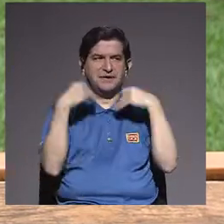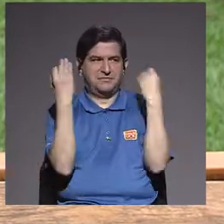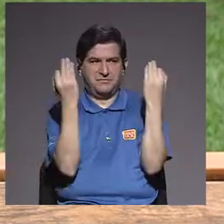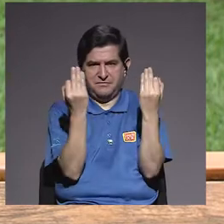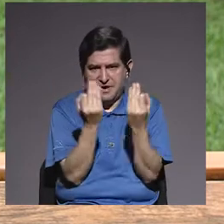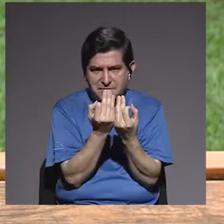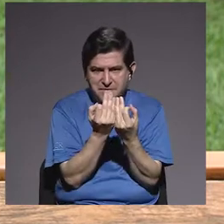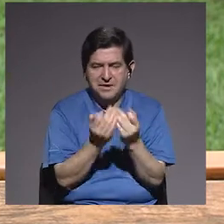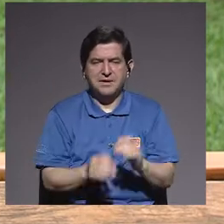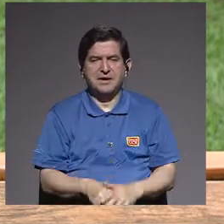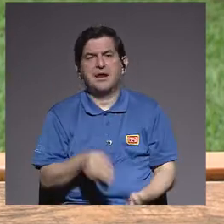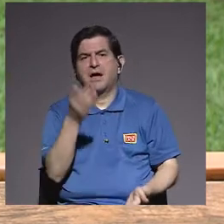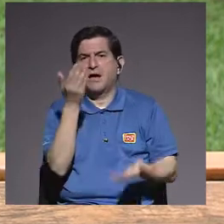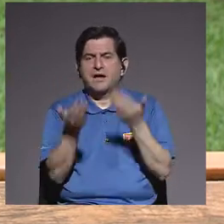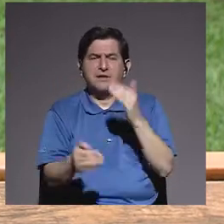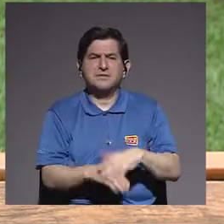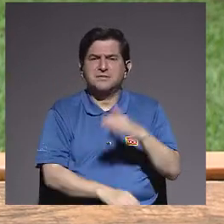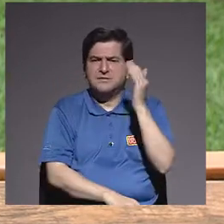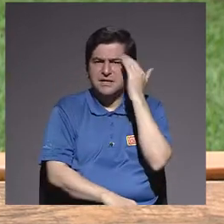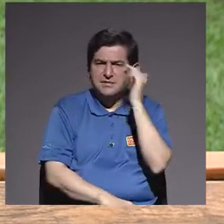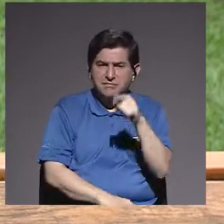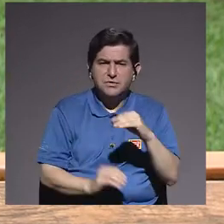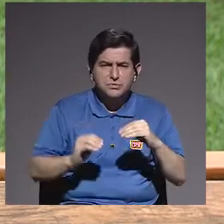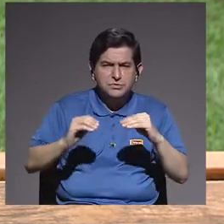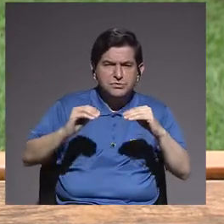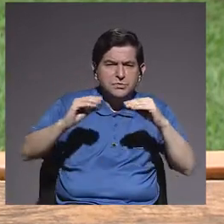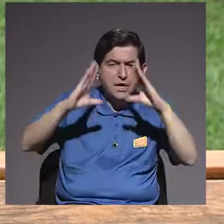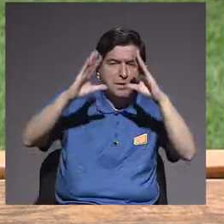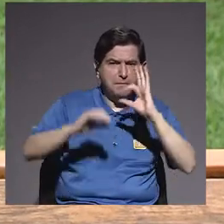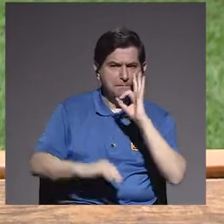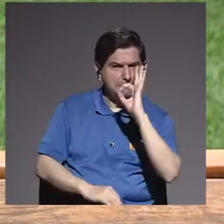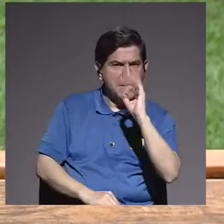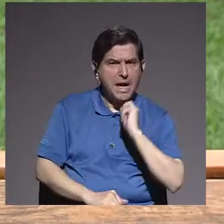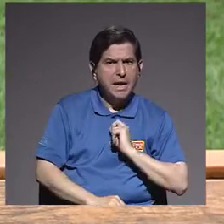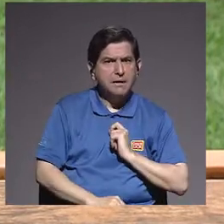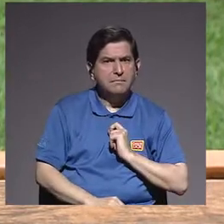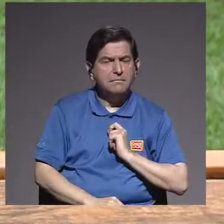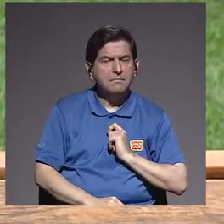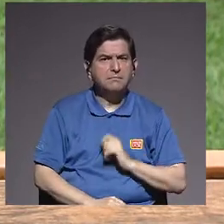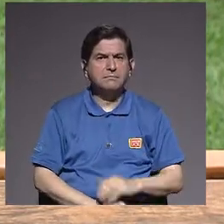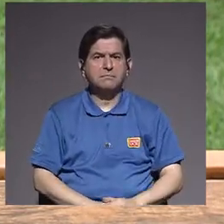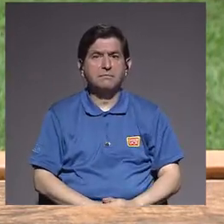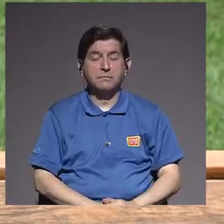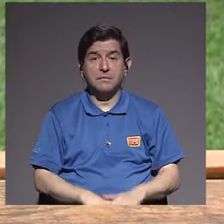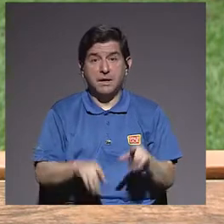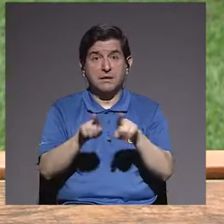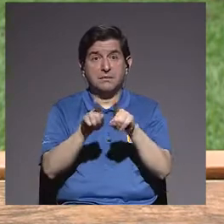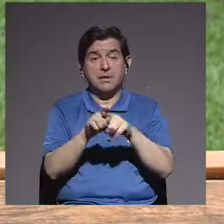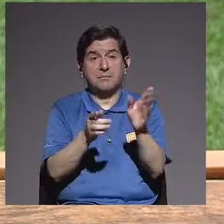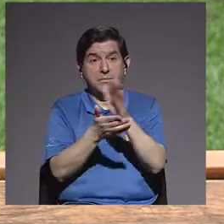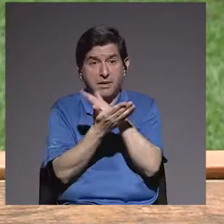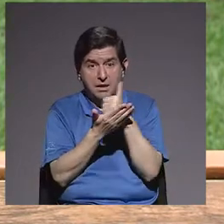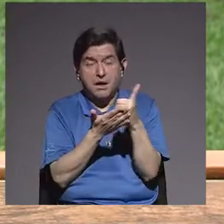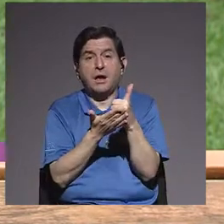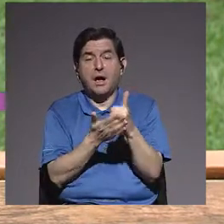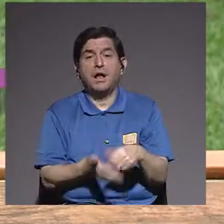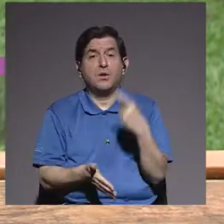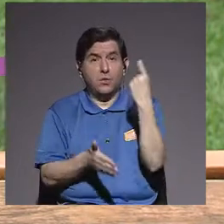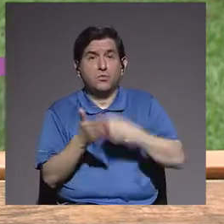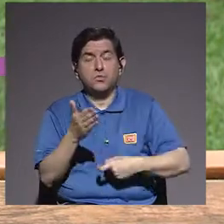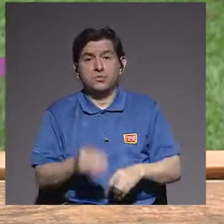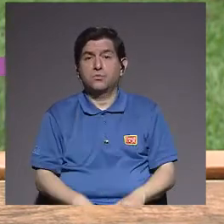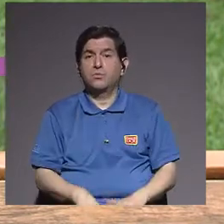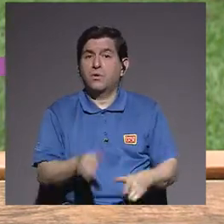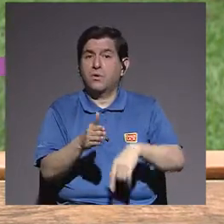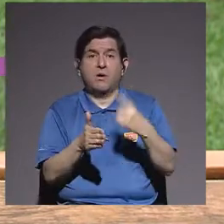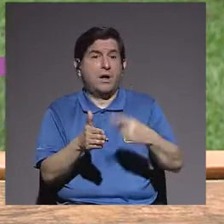familia, de la llamadita de saber cómo amaneció para saber si amaneció, porque eso es algo muy duro.